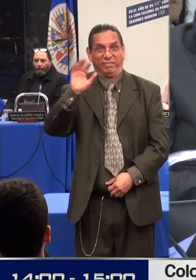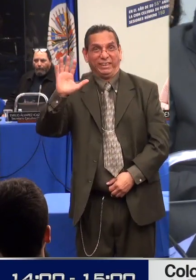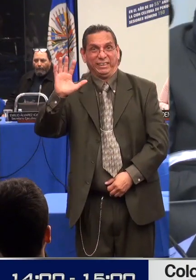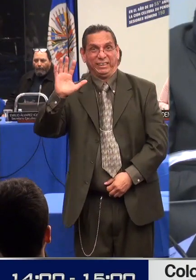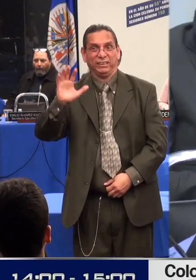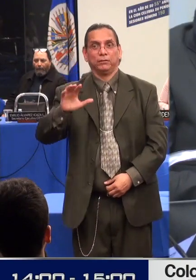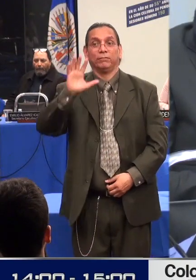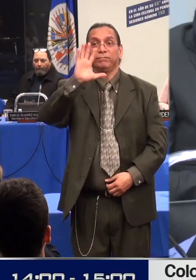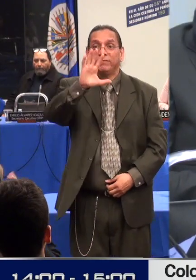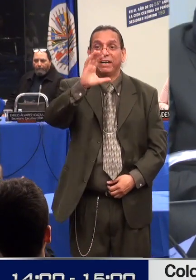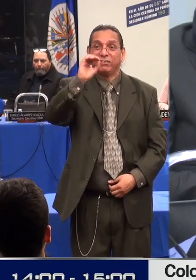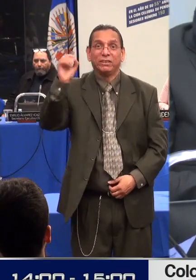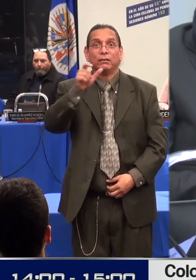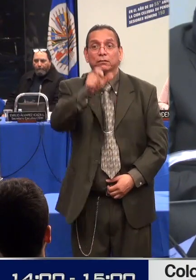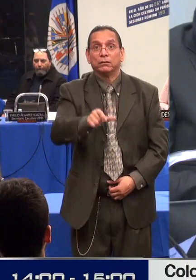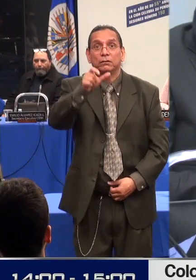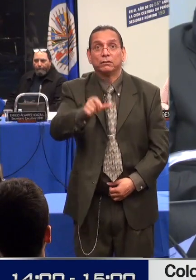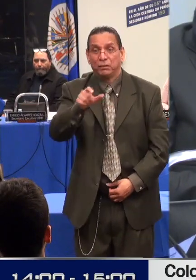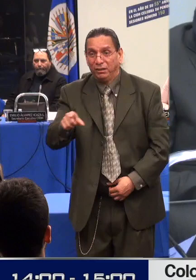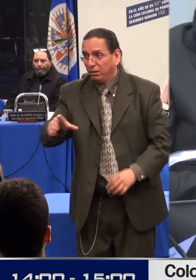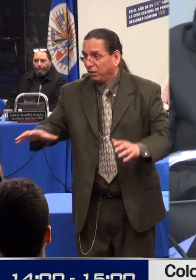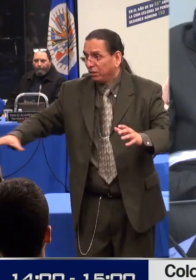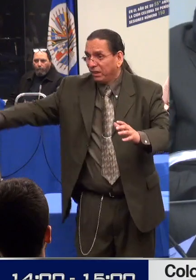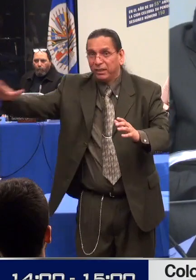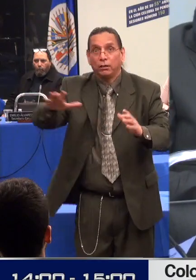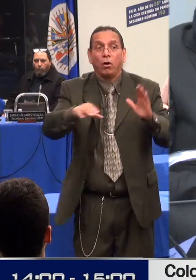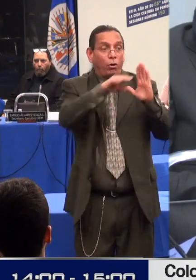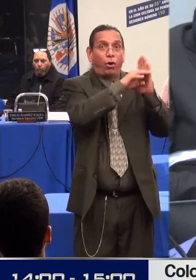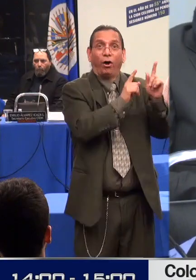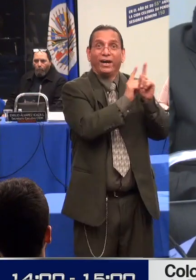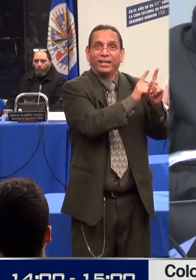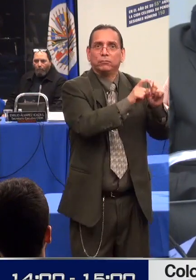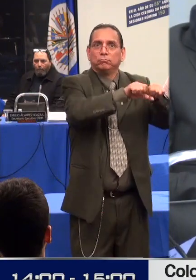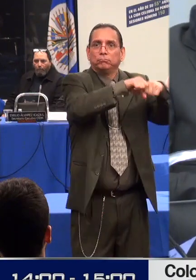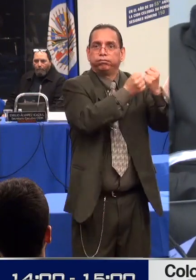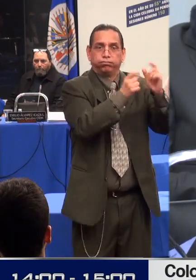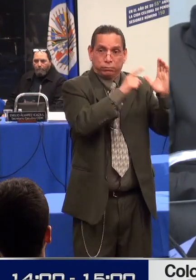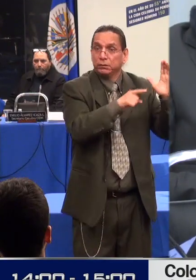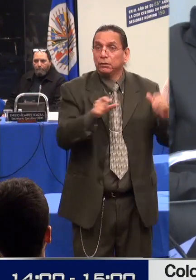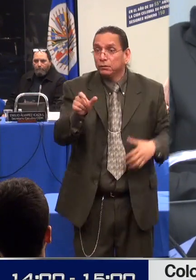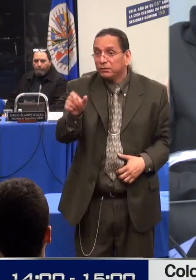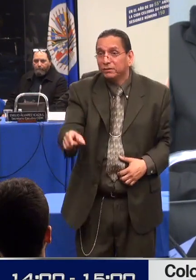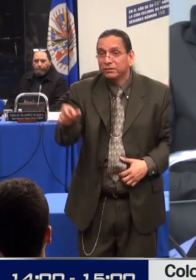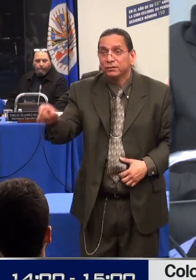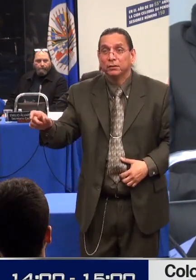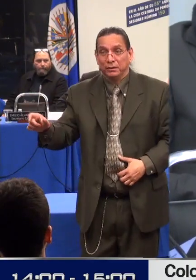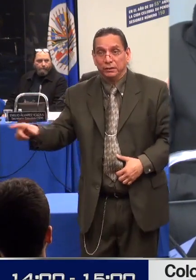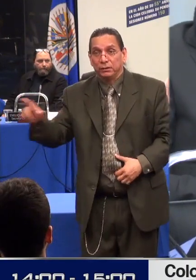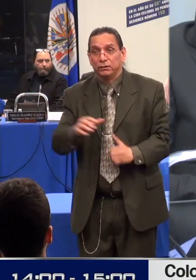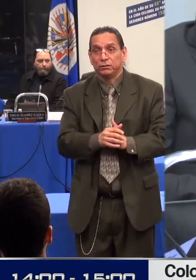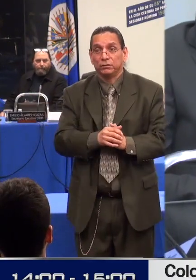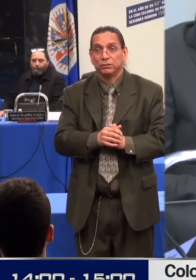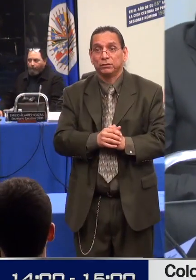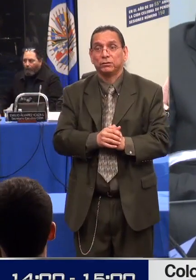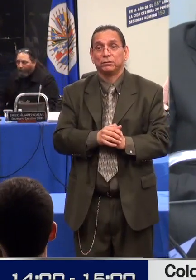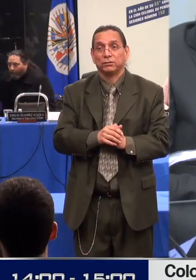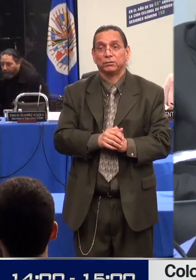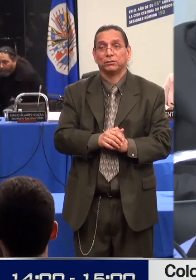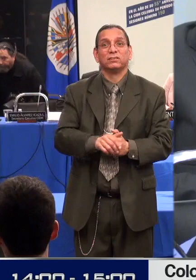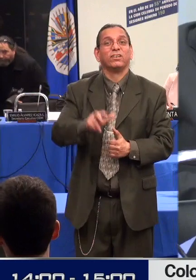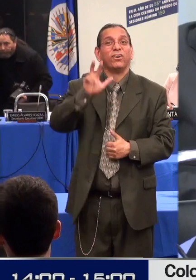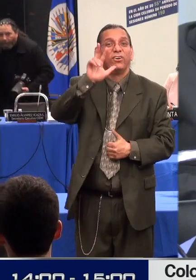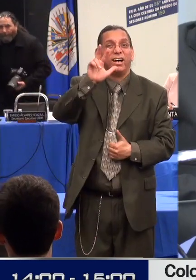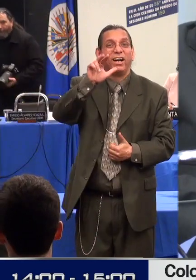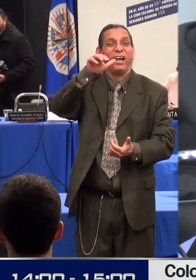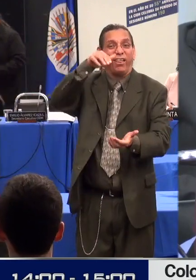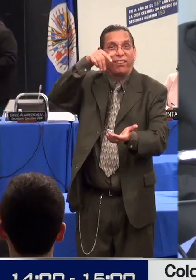nos reportó tener más de 3.000 casos de interdicción en su despacho. Un solo juzgado. El procedimiento de interdicción es